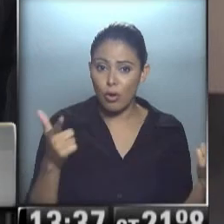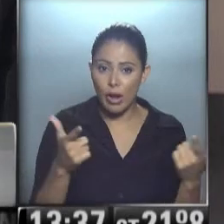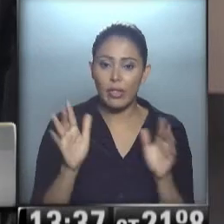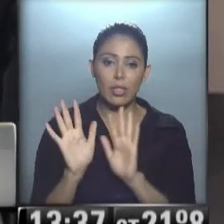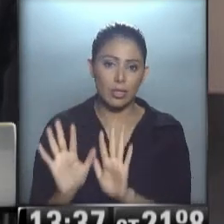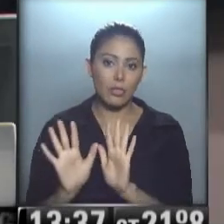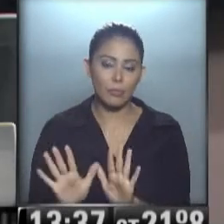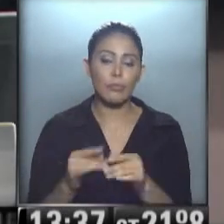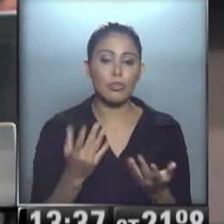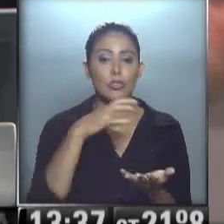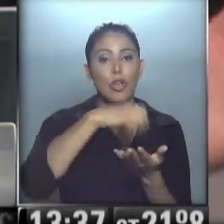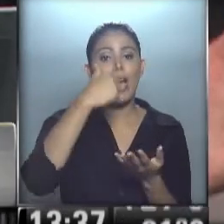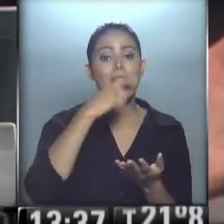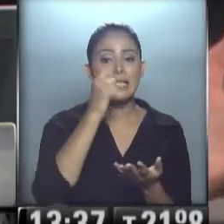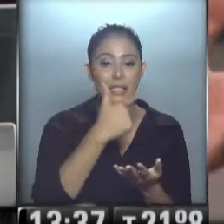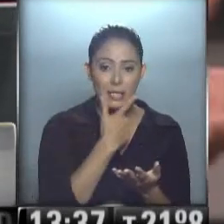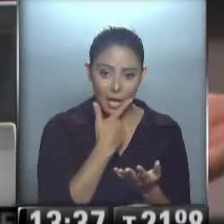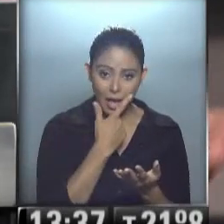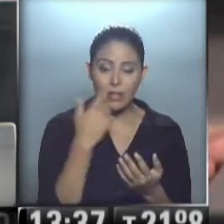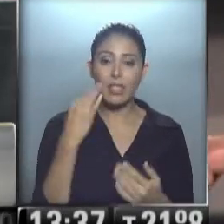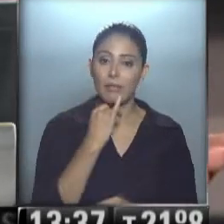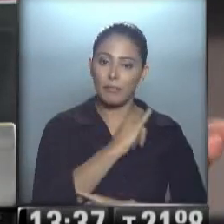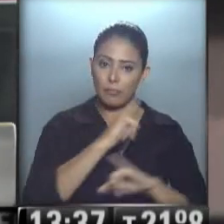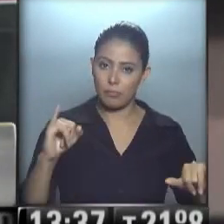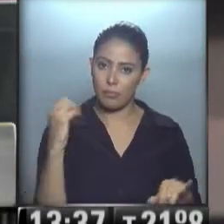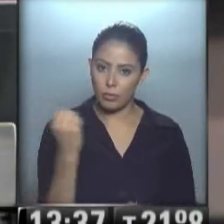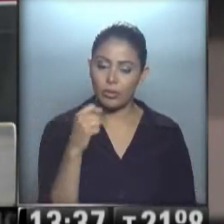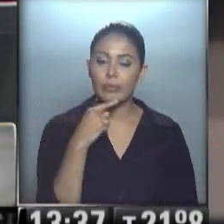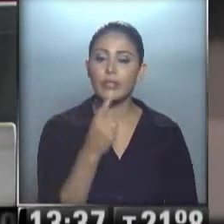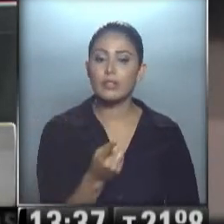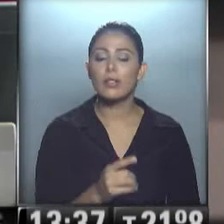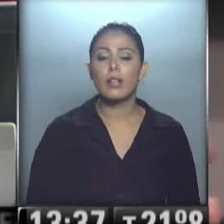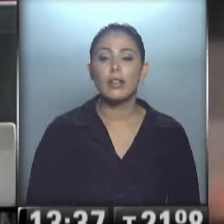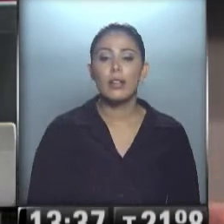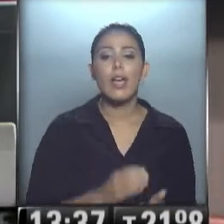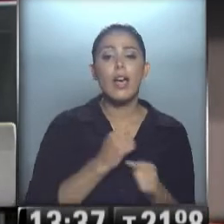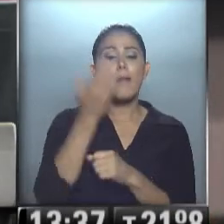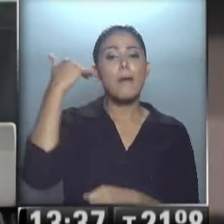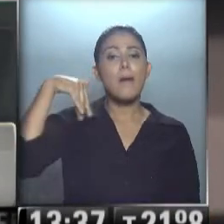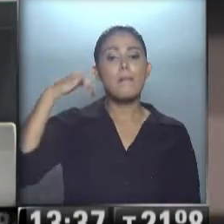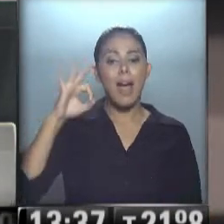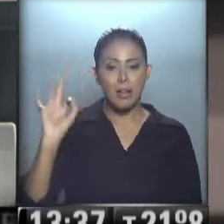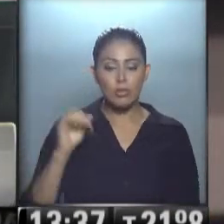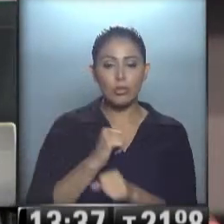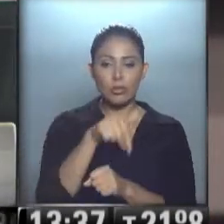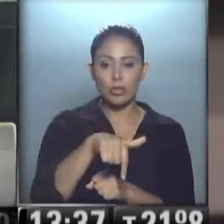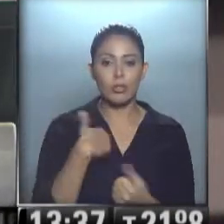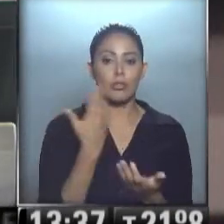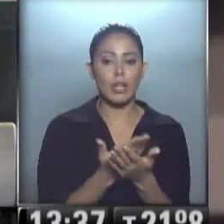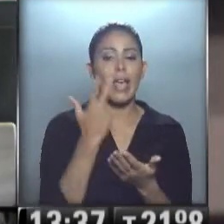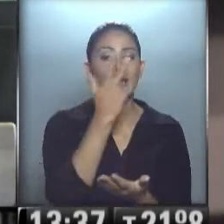Y ANSES, justamente, Roberto, vale mencionar que lo que fue ahora en marzo, hemos puesto a disposición